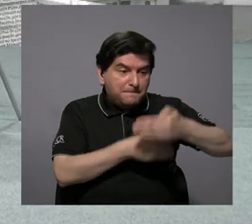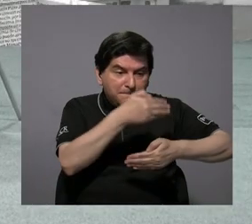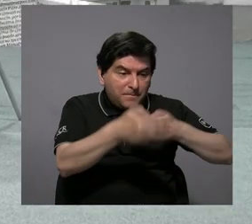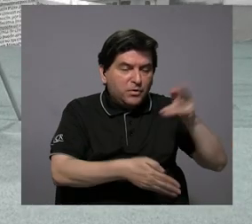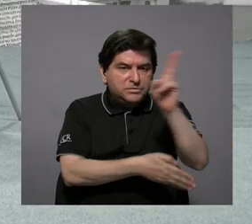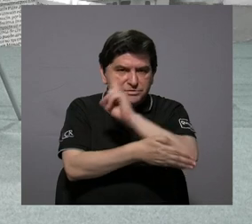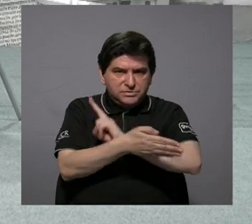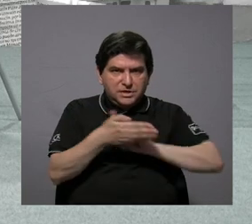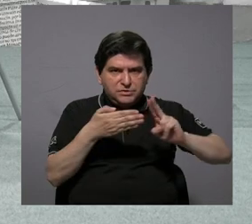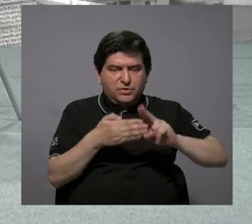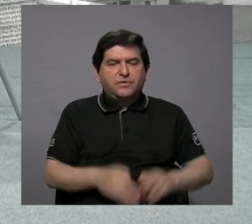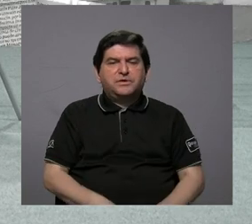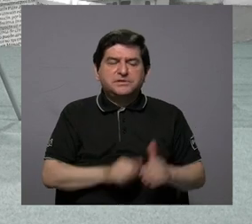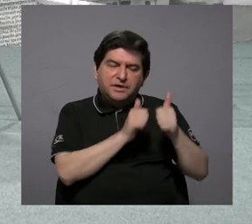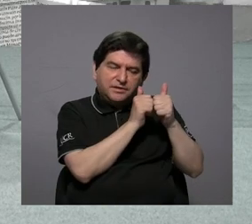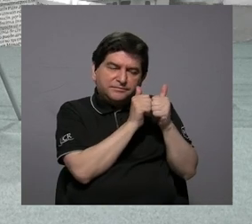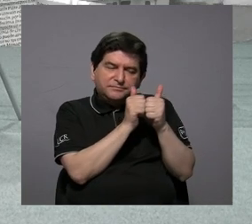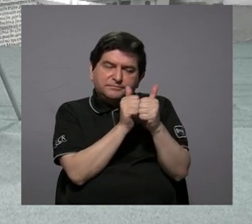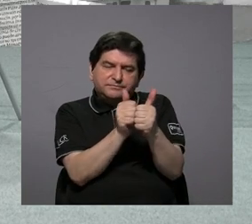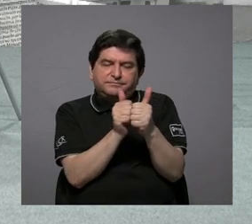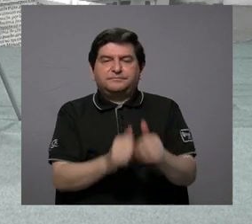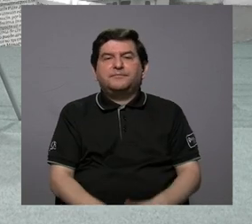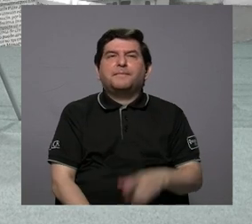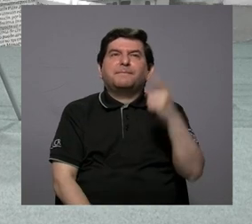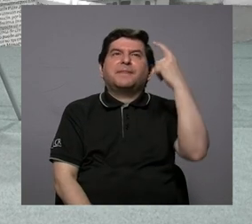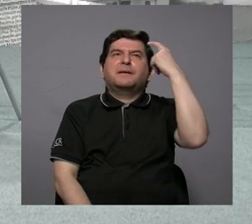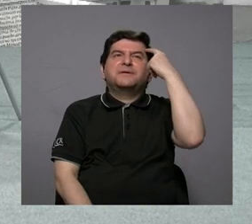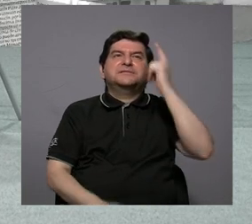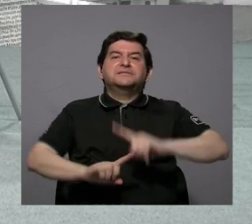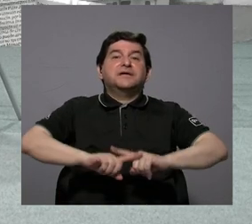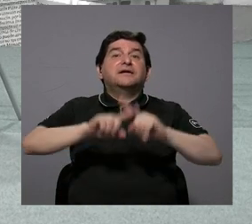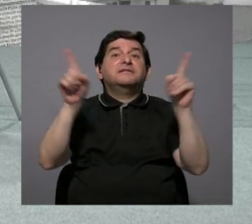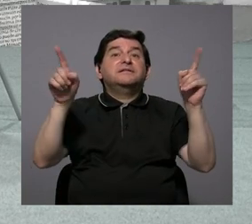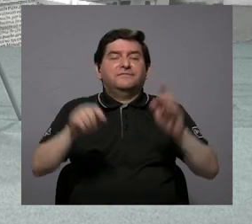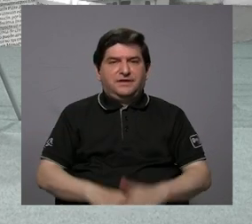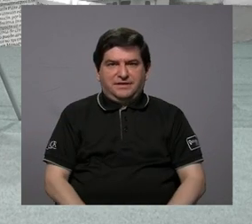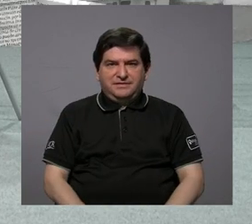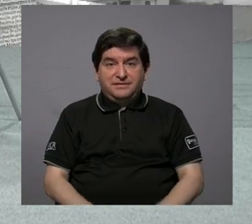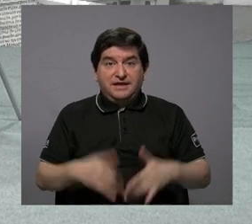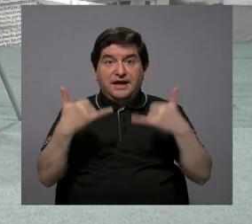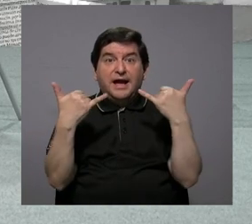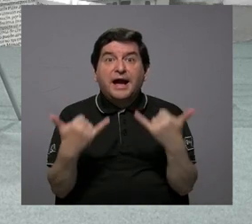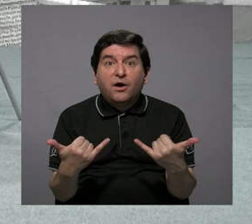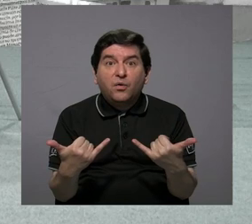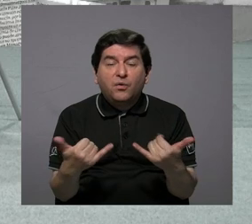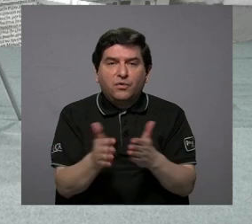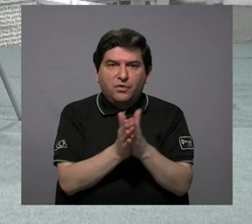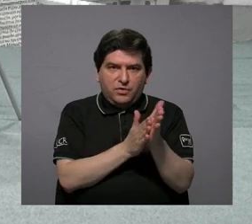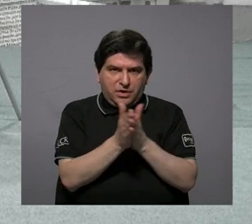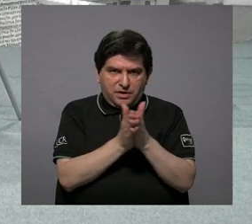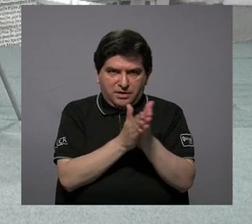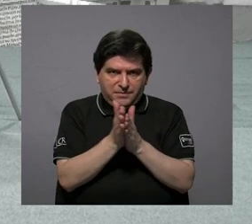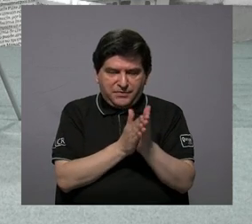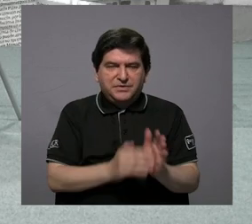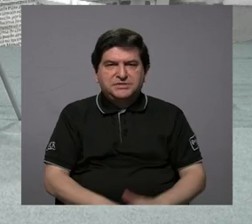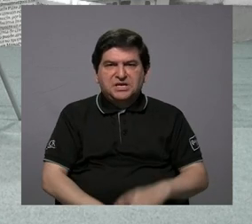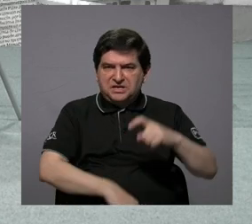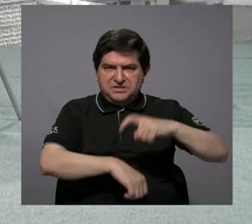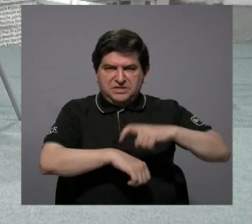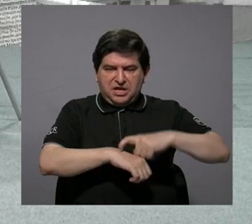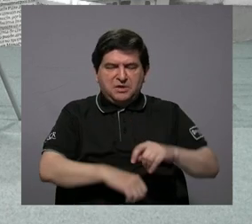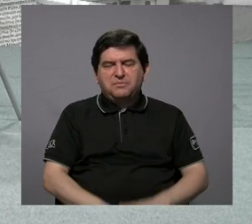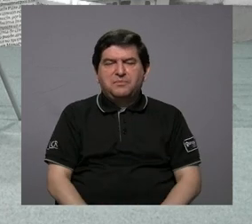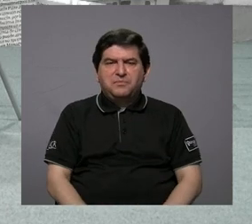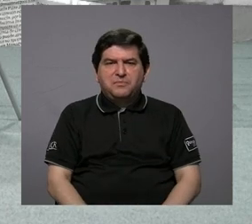que la universidad se ha encargado de acompañar, de bueno, pensemos diferente, tenemos que pensar que ahora aprovechamos estos tiempos en los que no tenemos